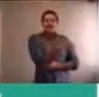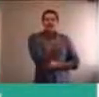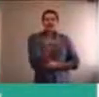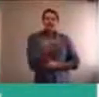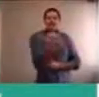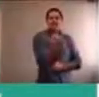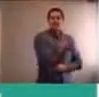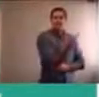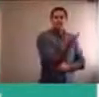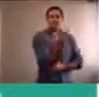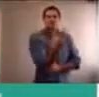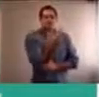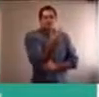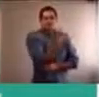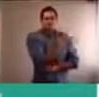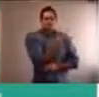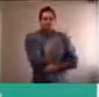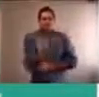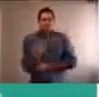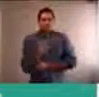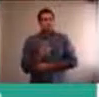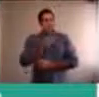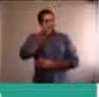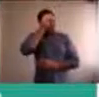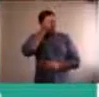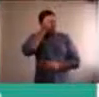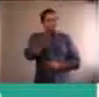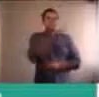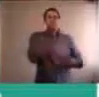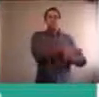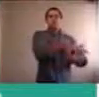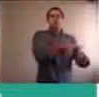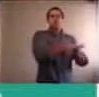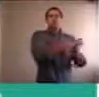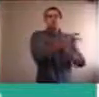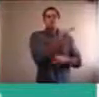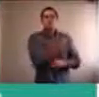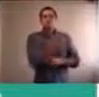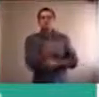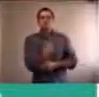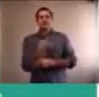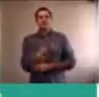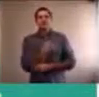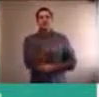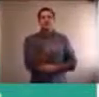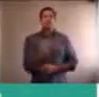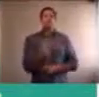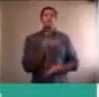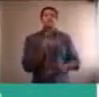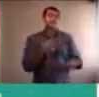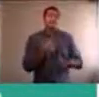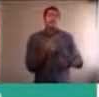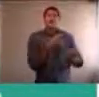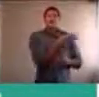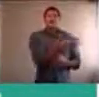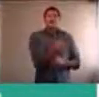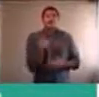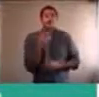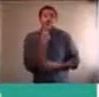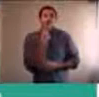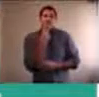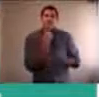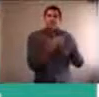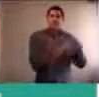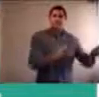cuestiones, que se les detonan, y las cuestiones, que se ponen, digamos, en manifiesto, son muy diferentes, depende,